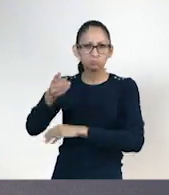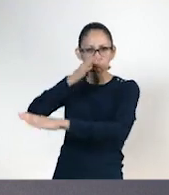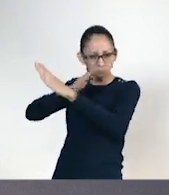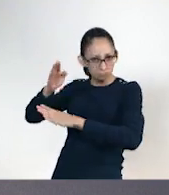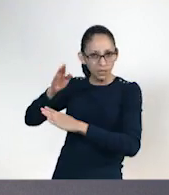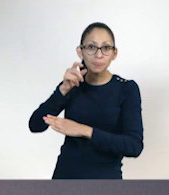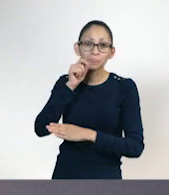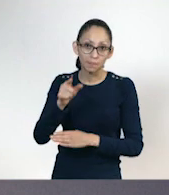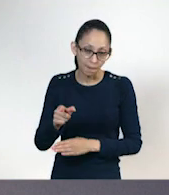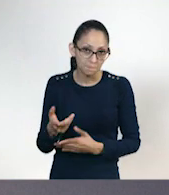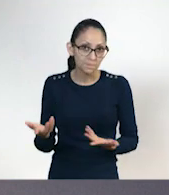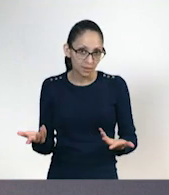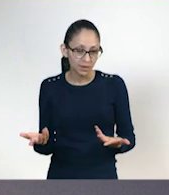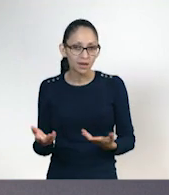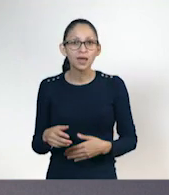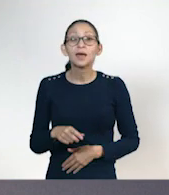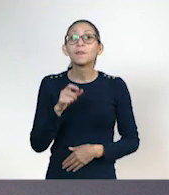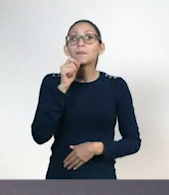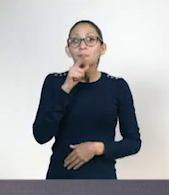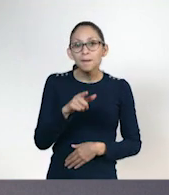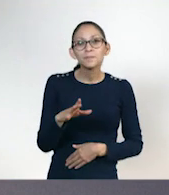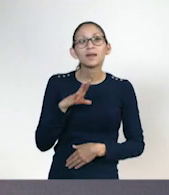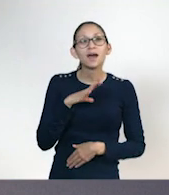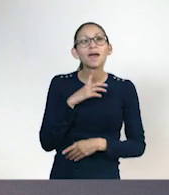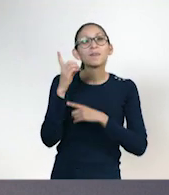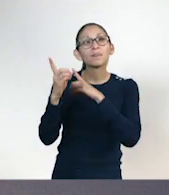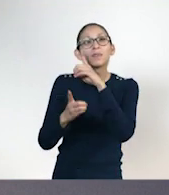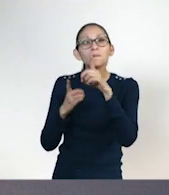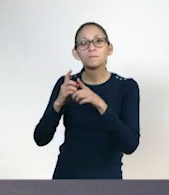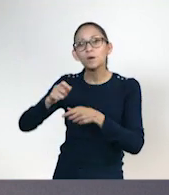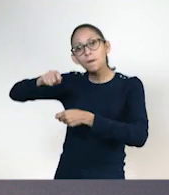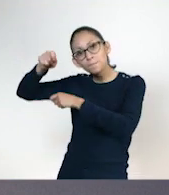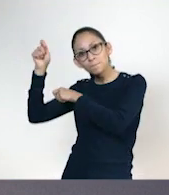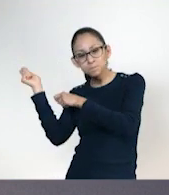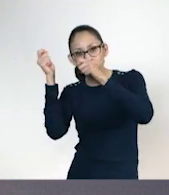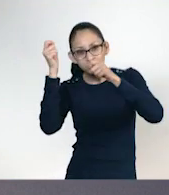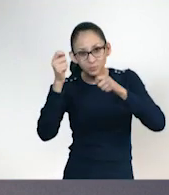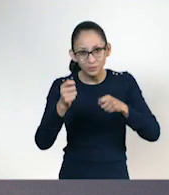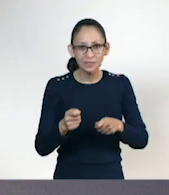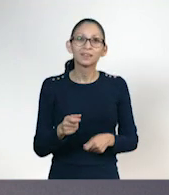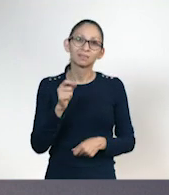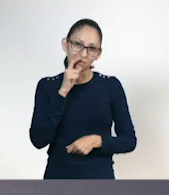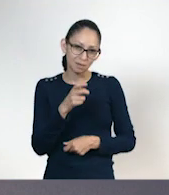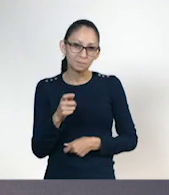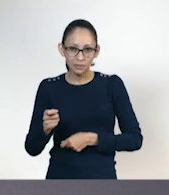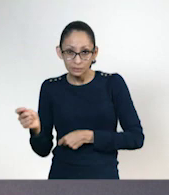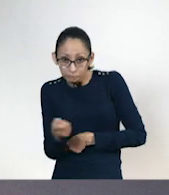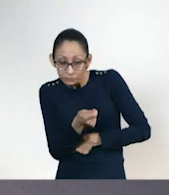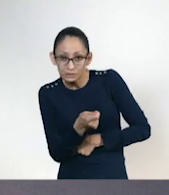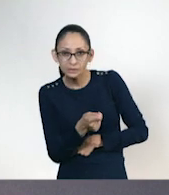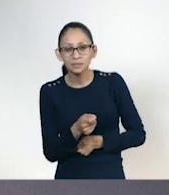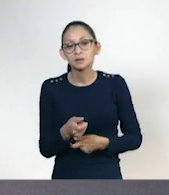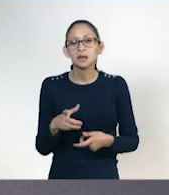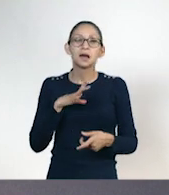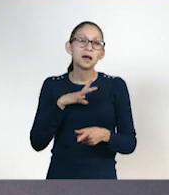Hay también deportes de bate y campo, como el béisbol, el críquet, el softball.